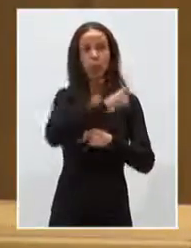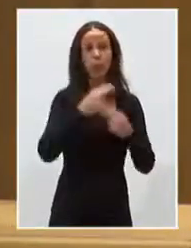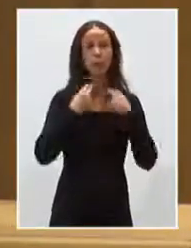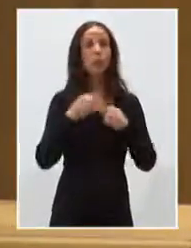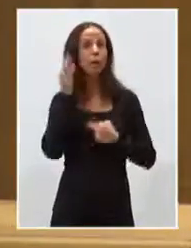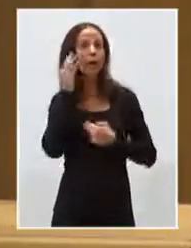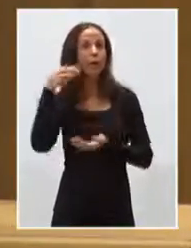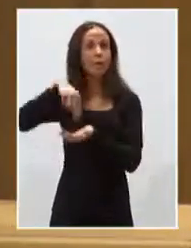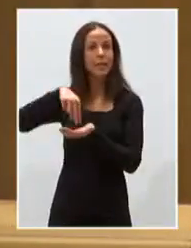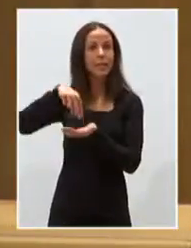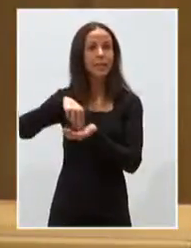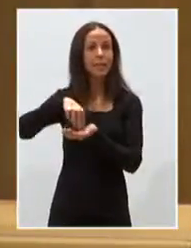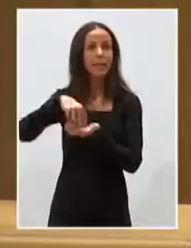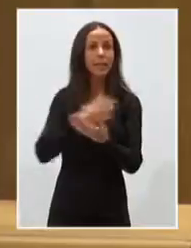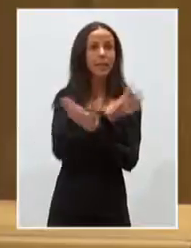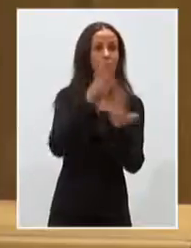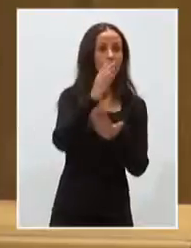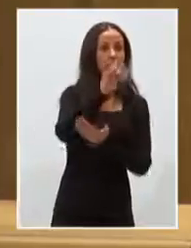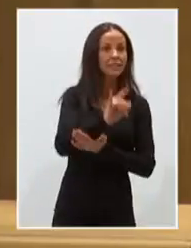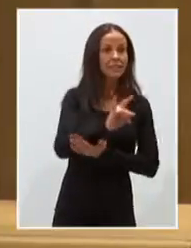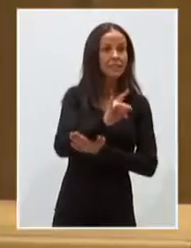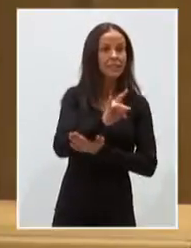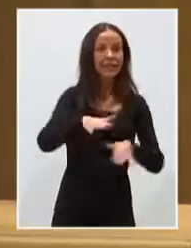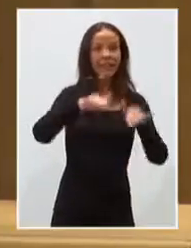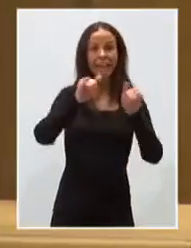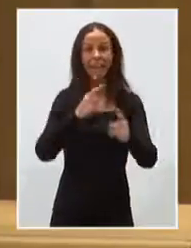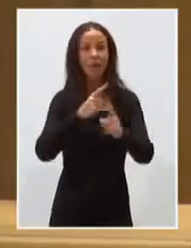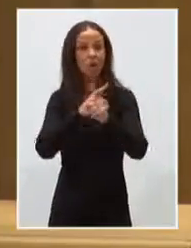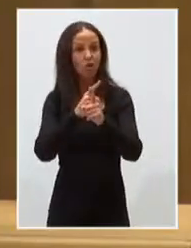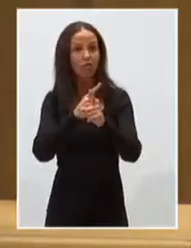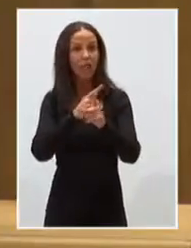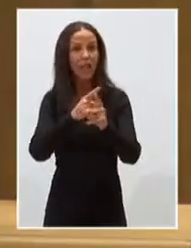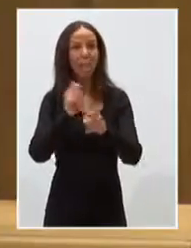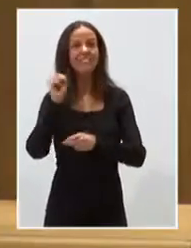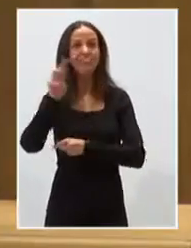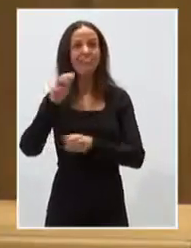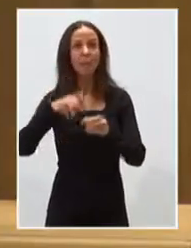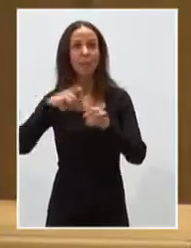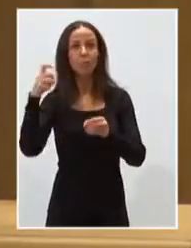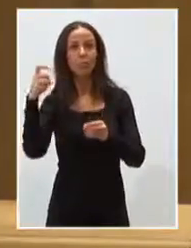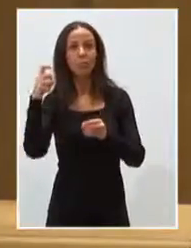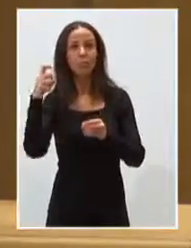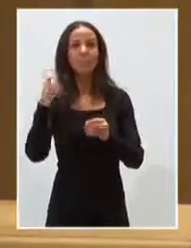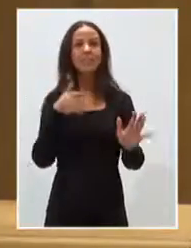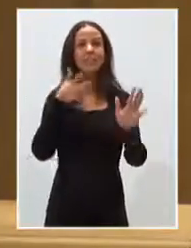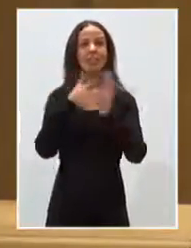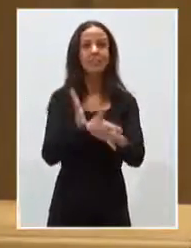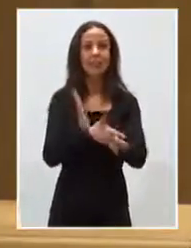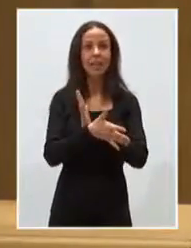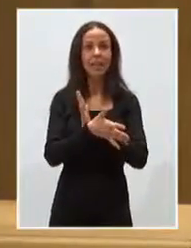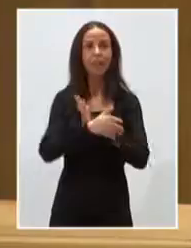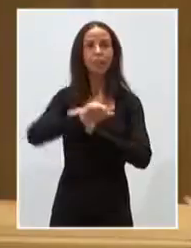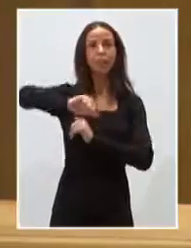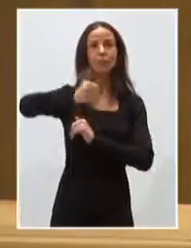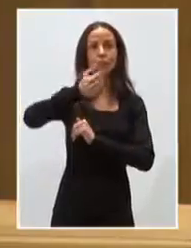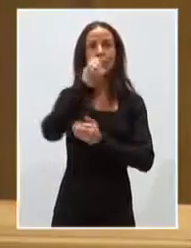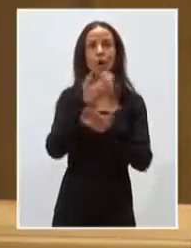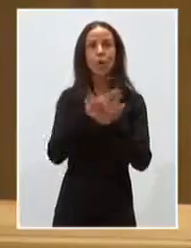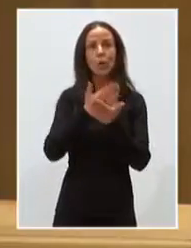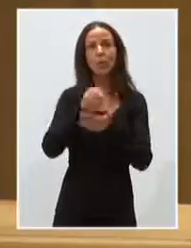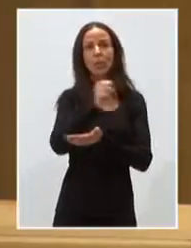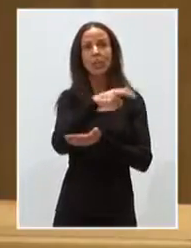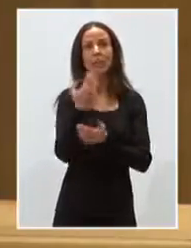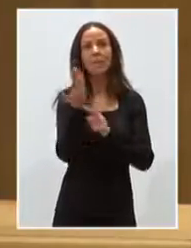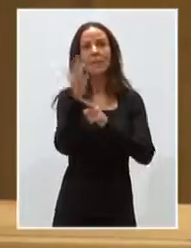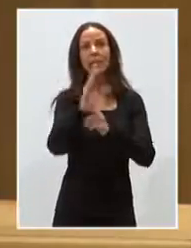diputados presentes. Diecinueve votos a favor. Ninguno en contra. Trece abstenciones. Por consiguiente, queda aprobada la propuesta de resolución